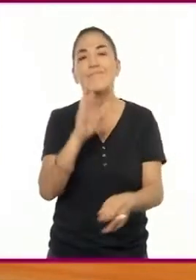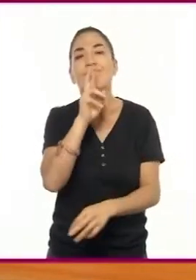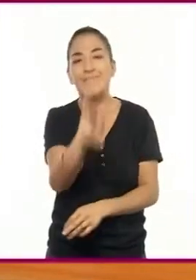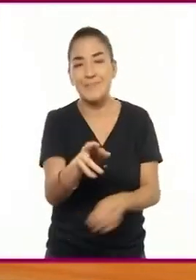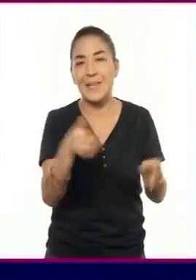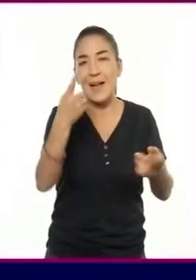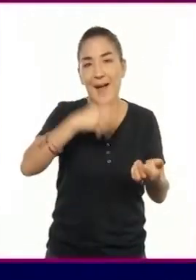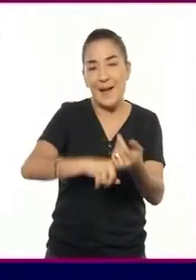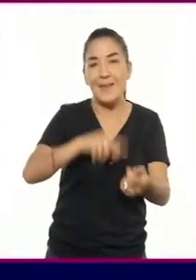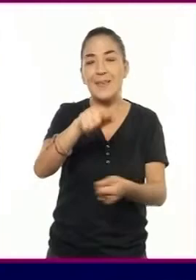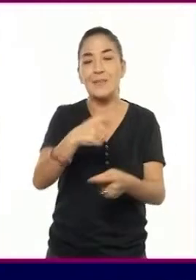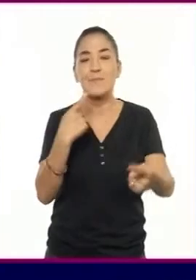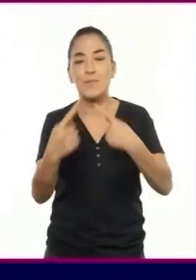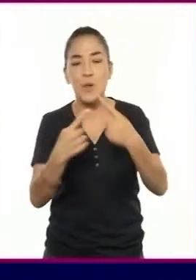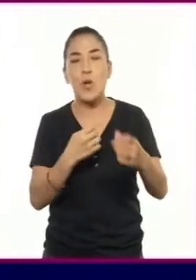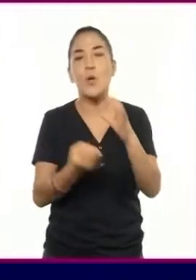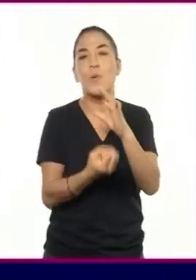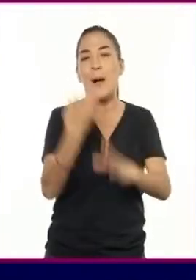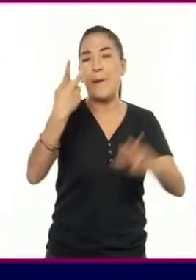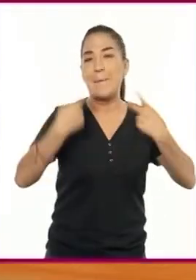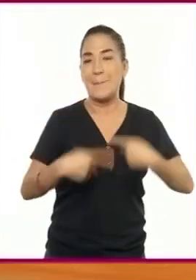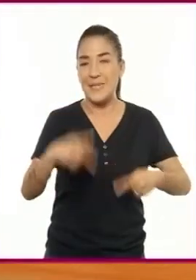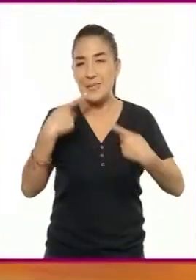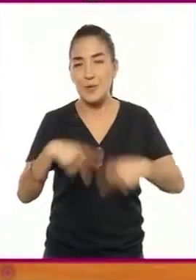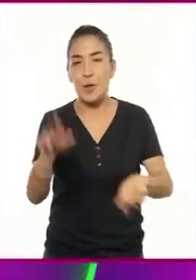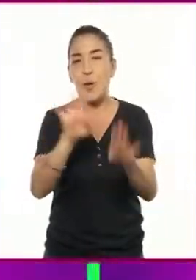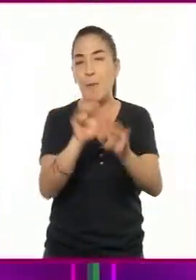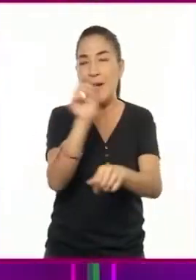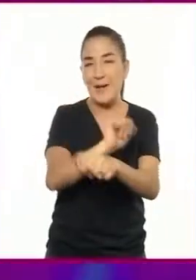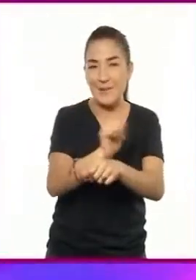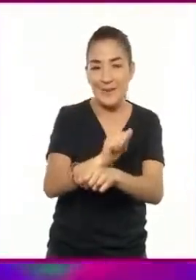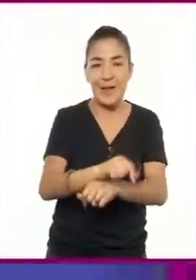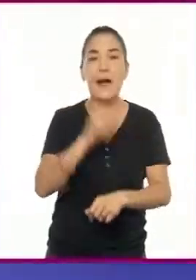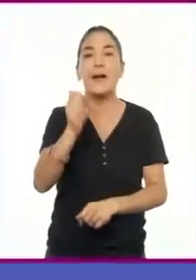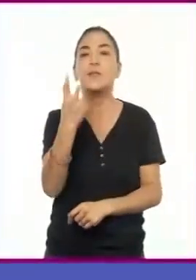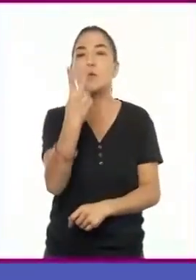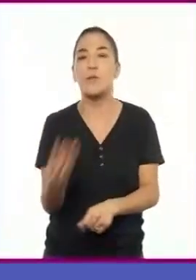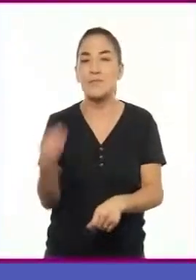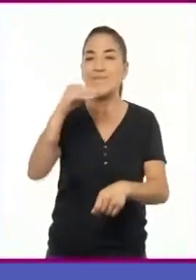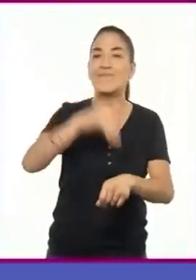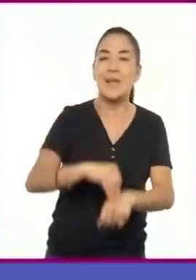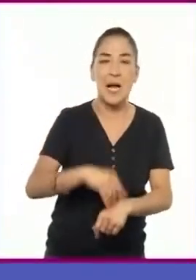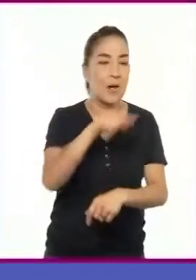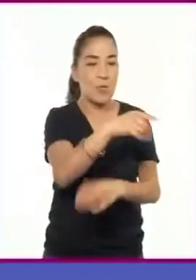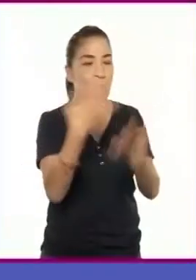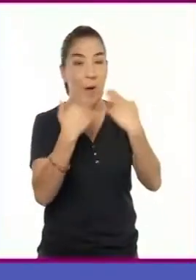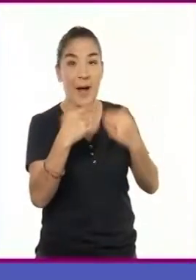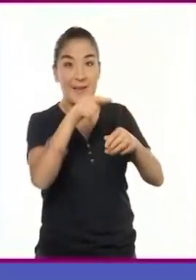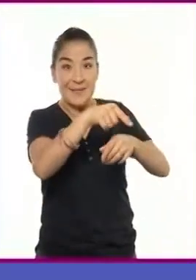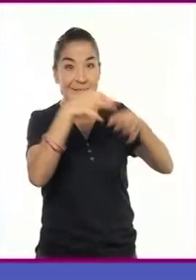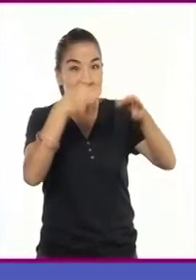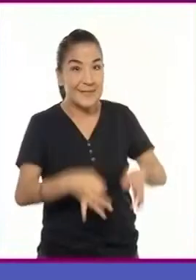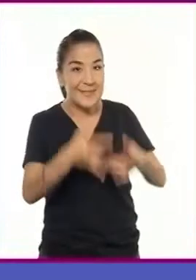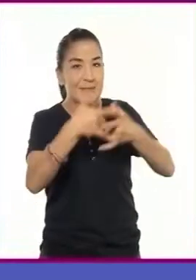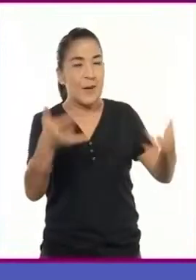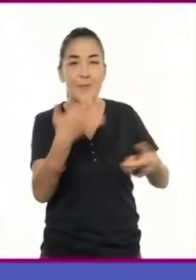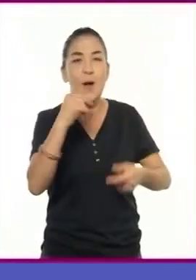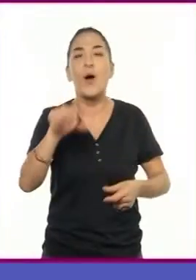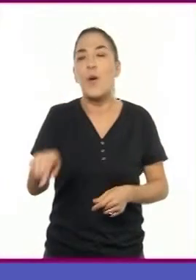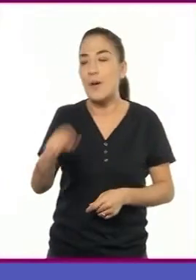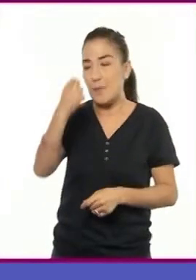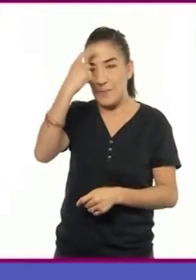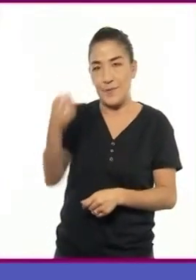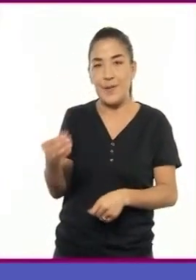diálogos y nuevos personajes. En este caso, creamos a dos nuevos personajes que no estaban en el relato original, la